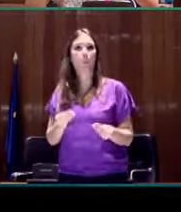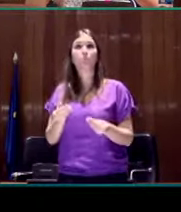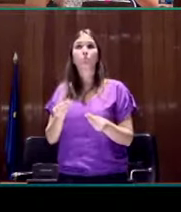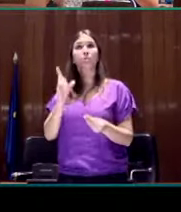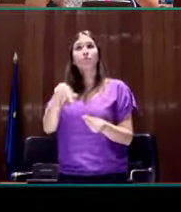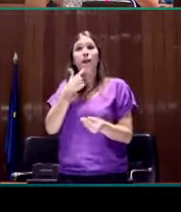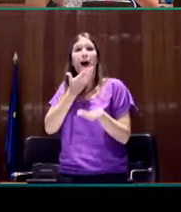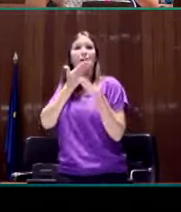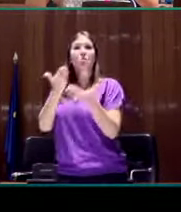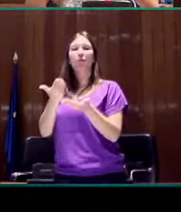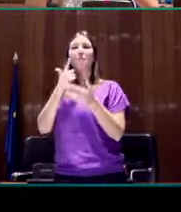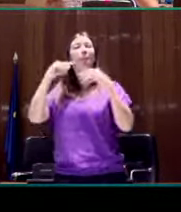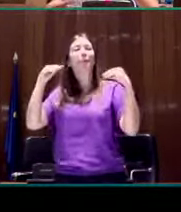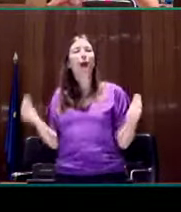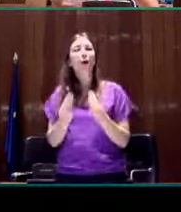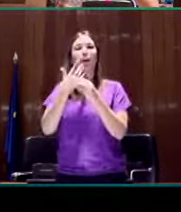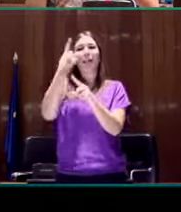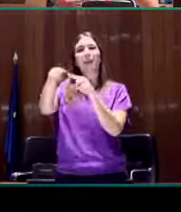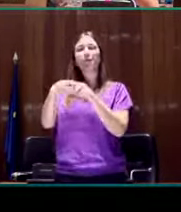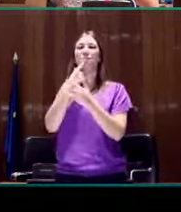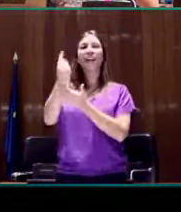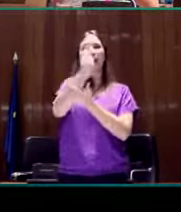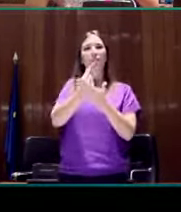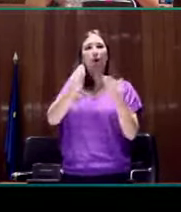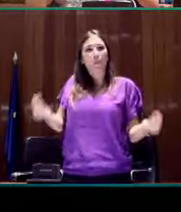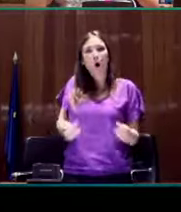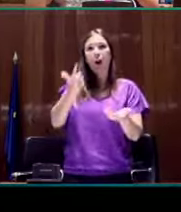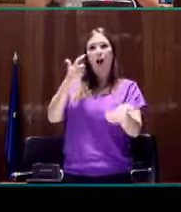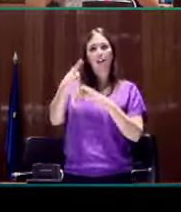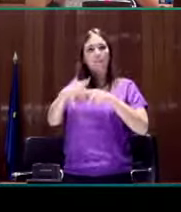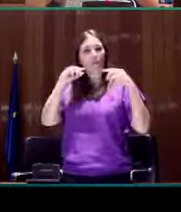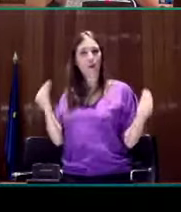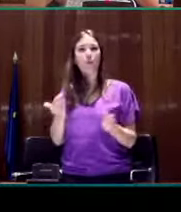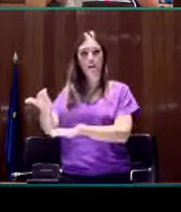contribuir también a crear mejores elementos gráficos, artísticos, etc.